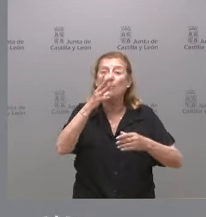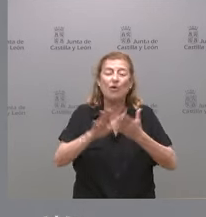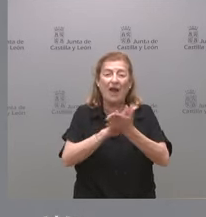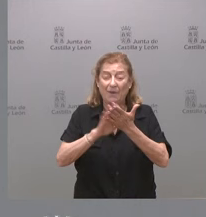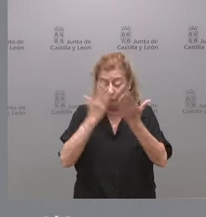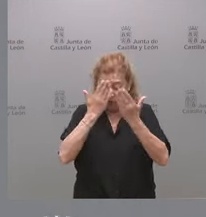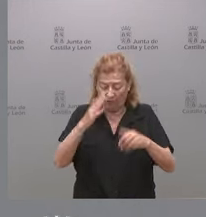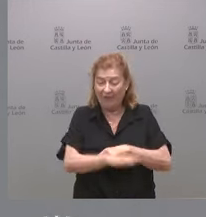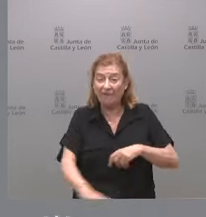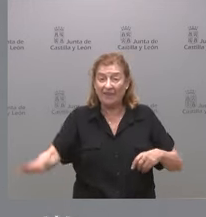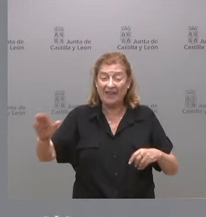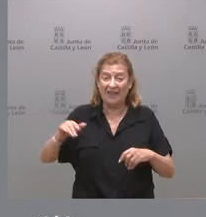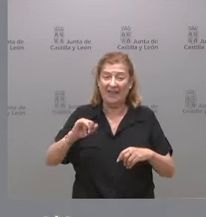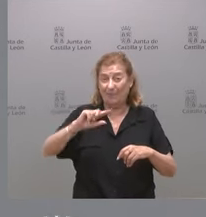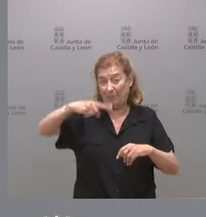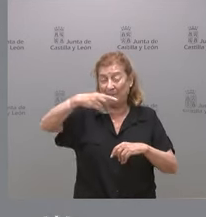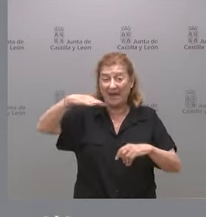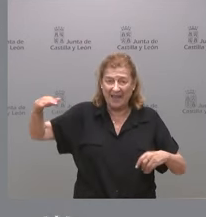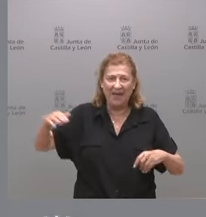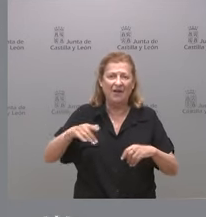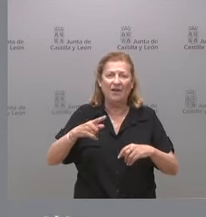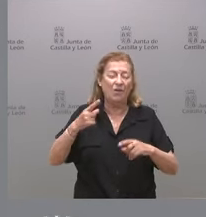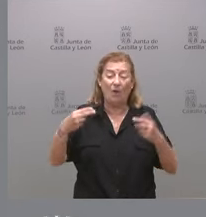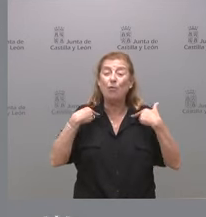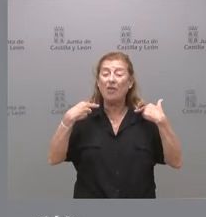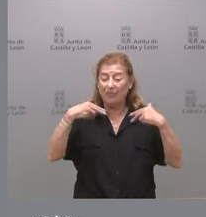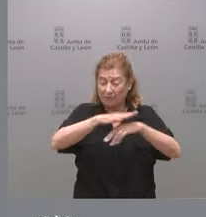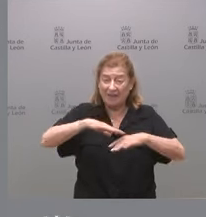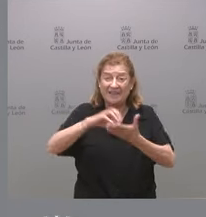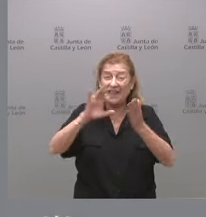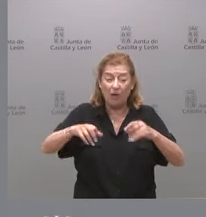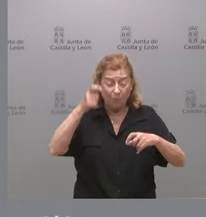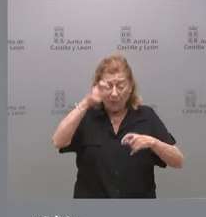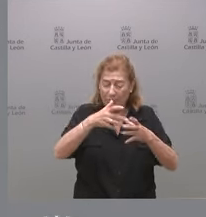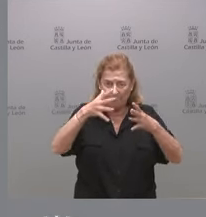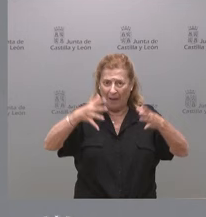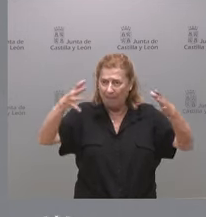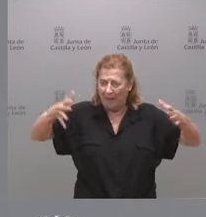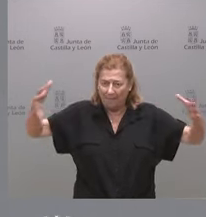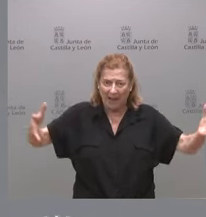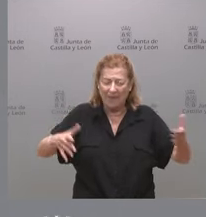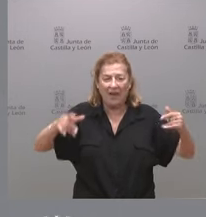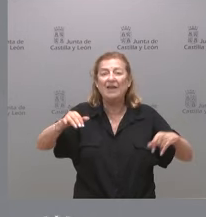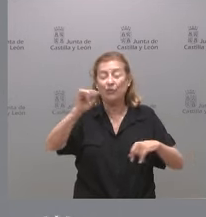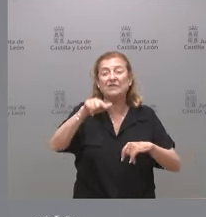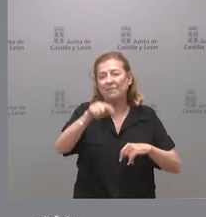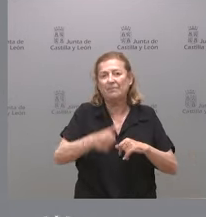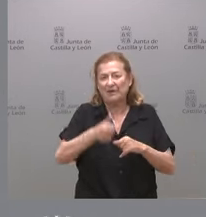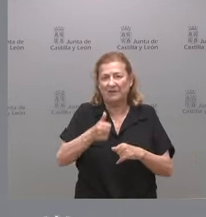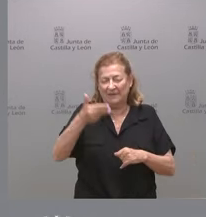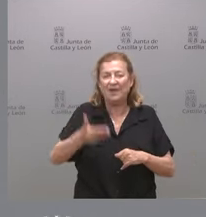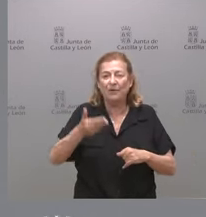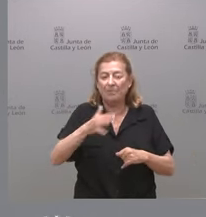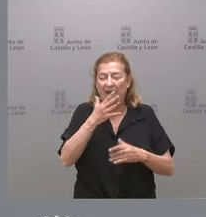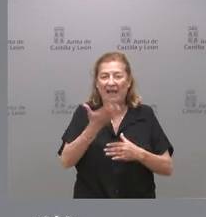de los municipios de Castilla y León con más crecimiento y también, lógicamente, uno de los más relevantes en términos de